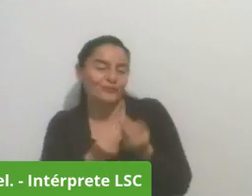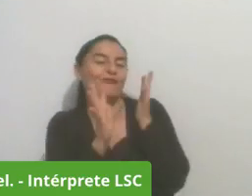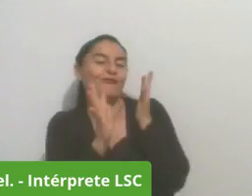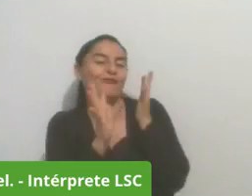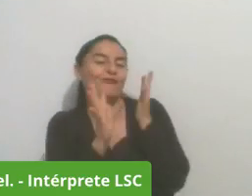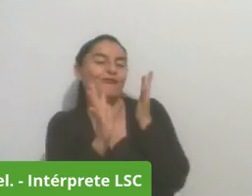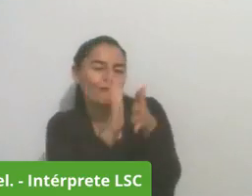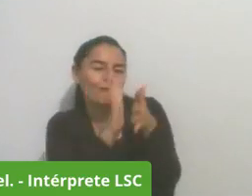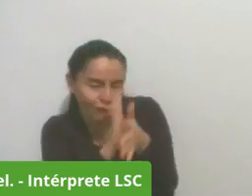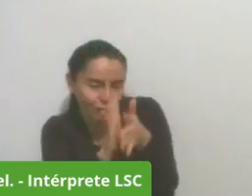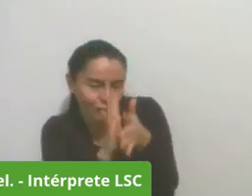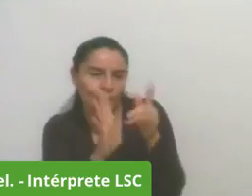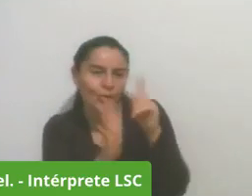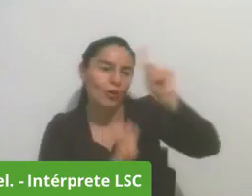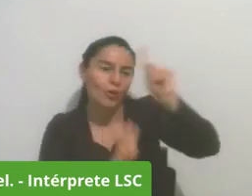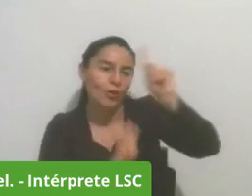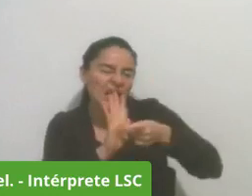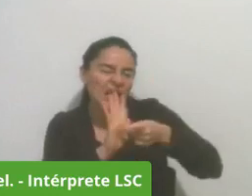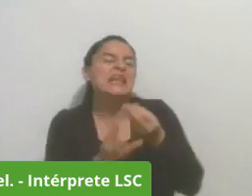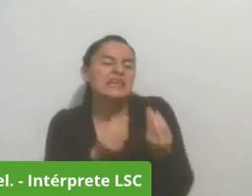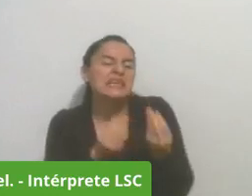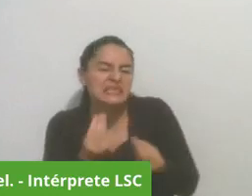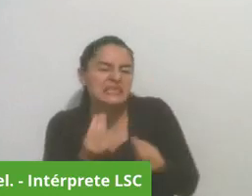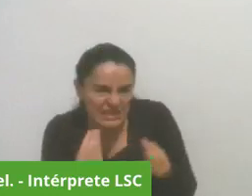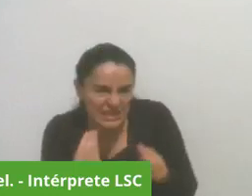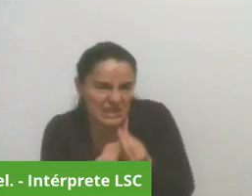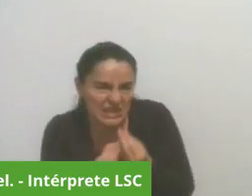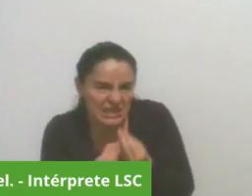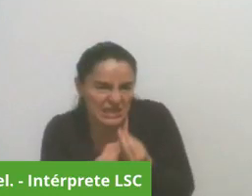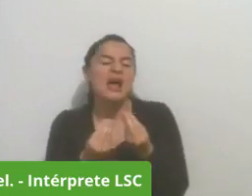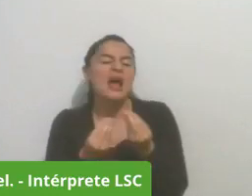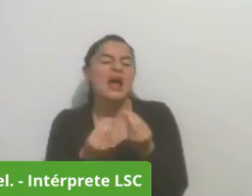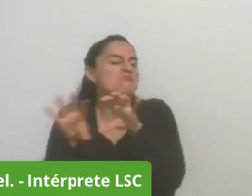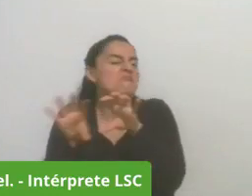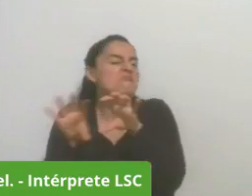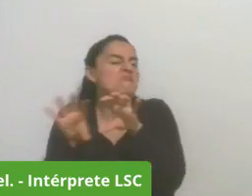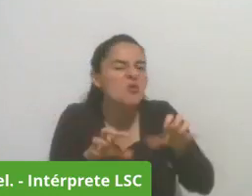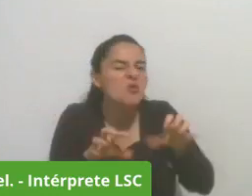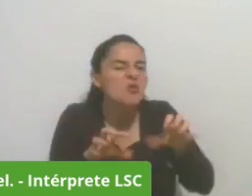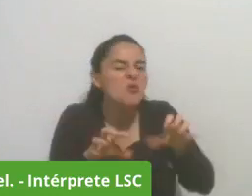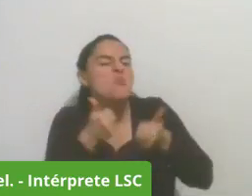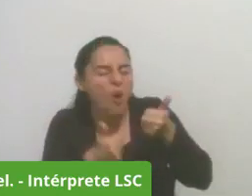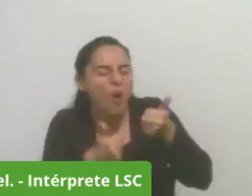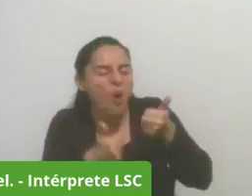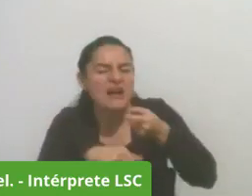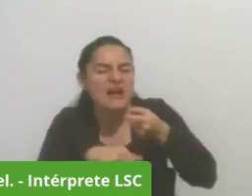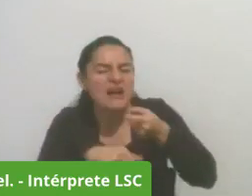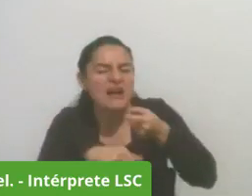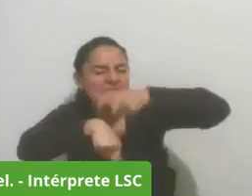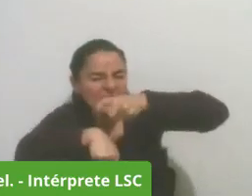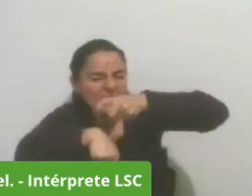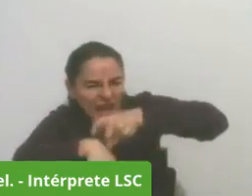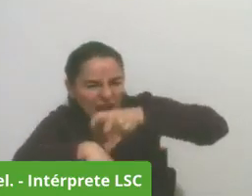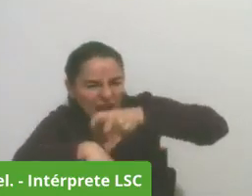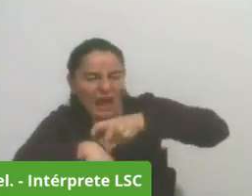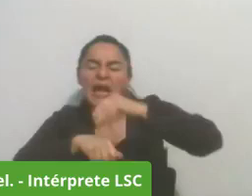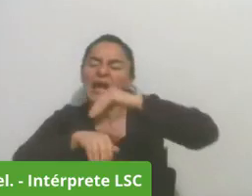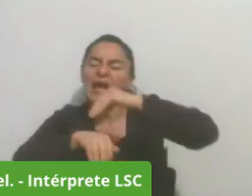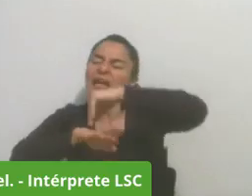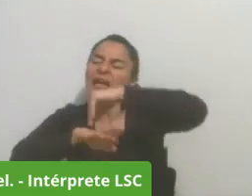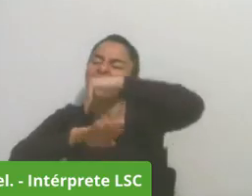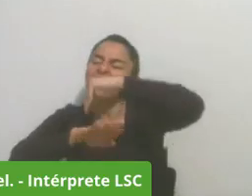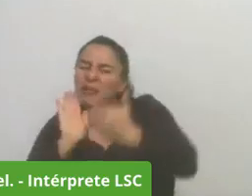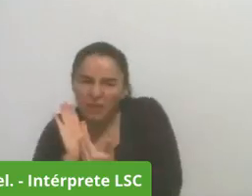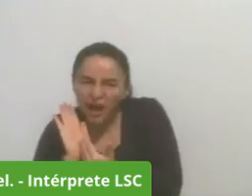cuáles son los tiempos que nos señaló el idepac en ese protocolo de acción que sus decisiones se iban a